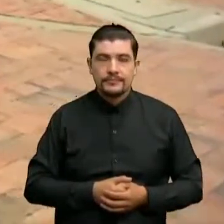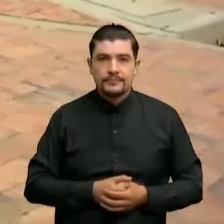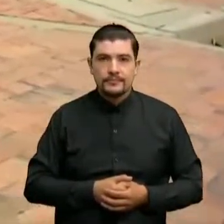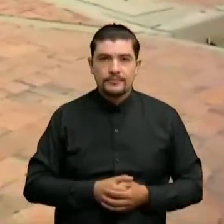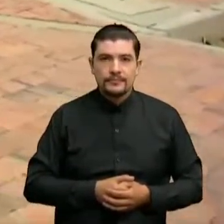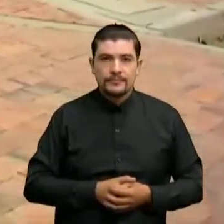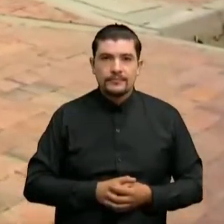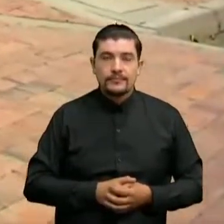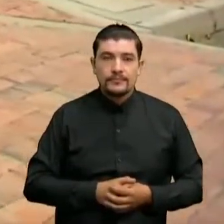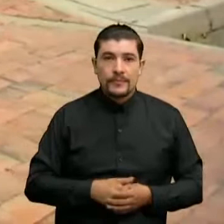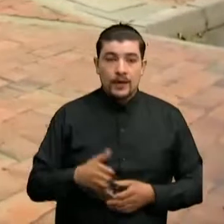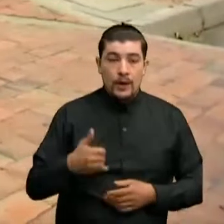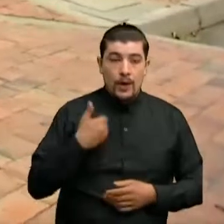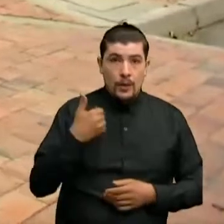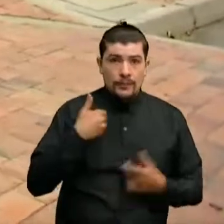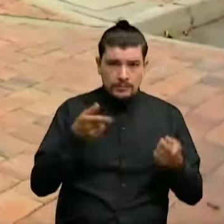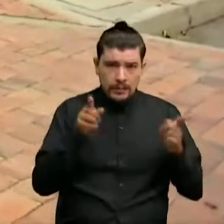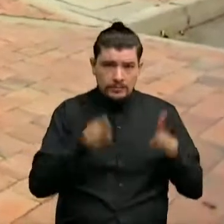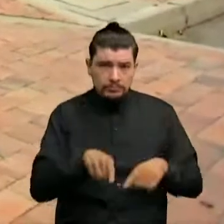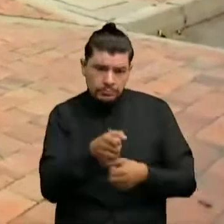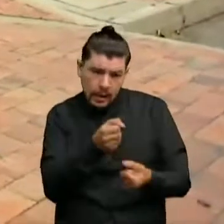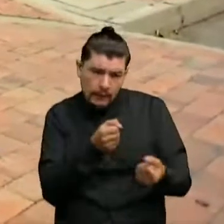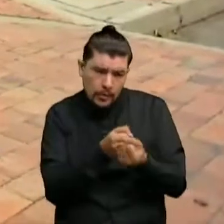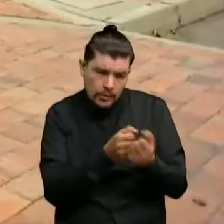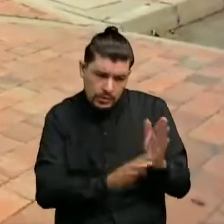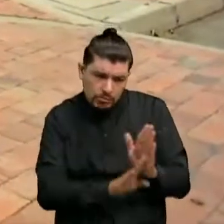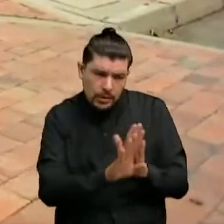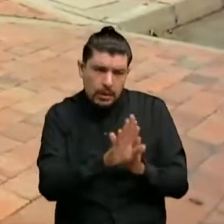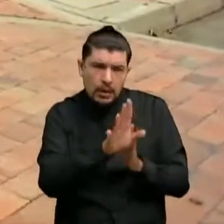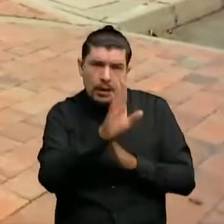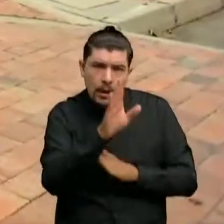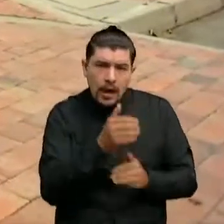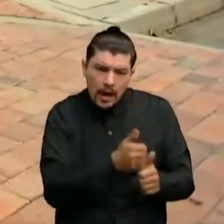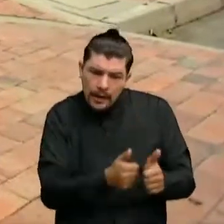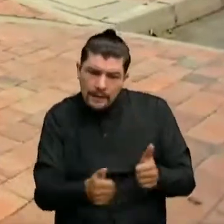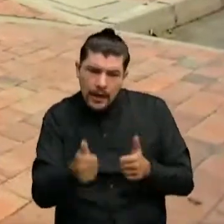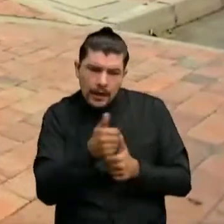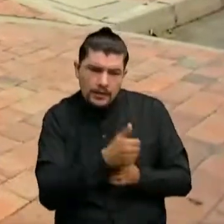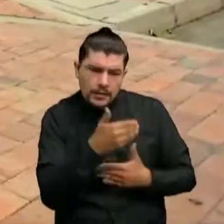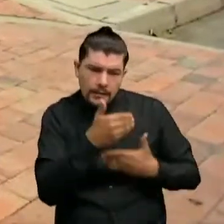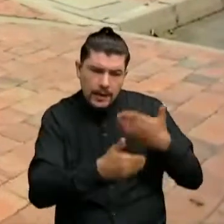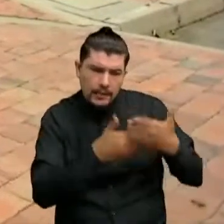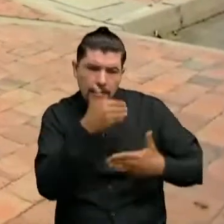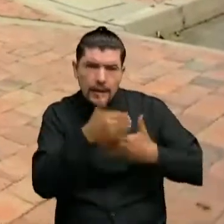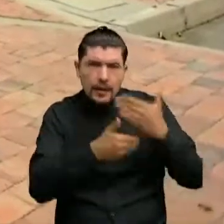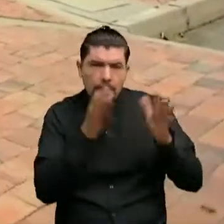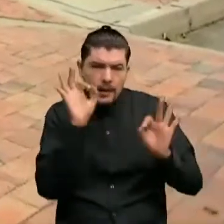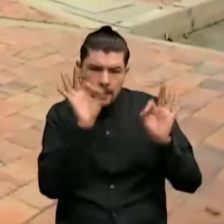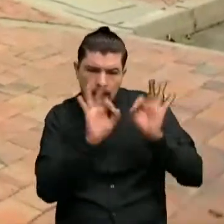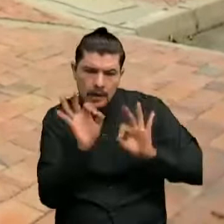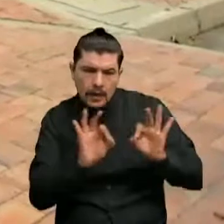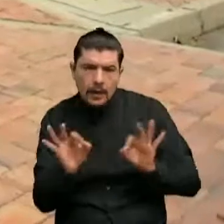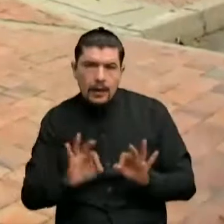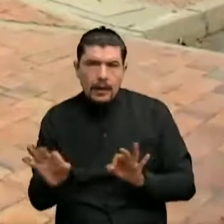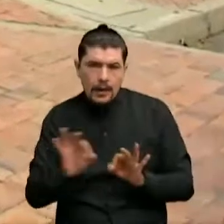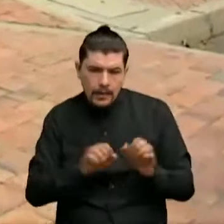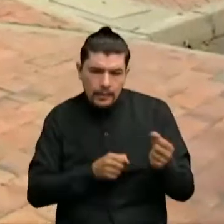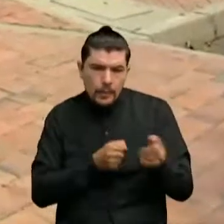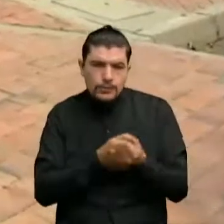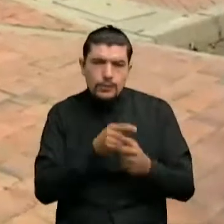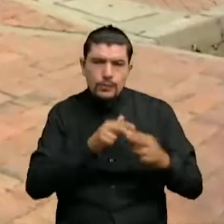avanzando a medida Pues que se construye Todo lo que tiene que ver con el mobiliario urbano De este